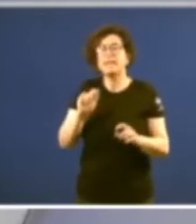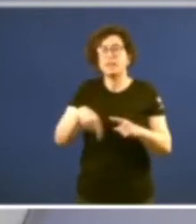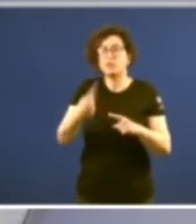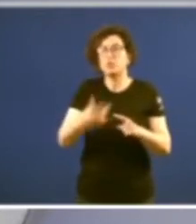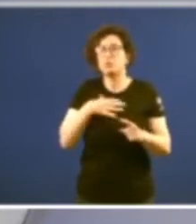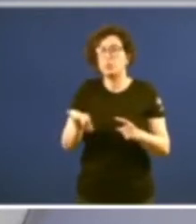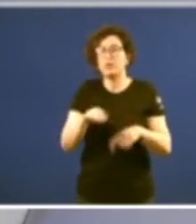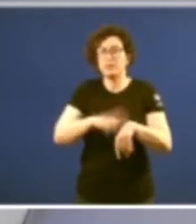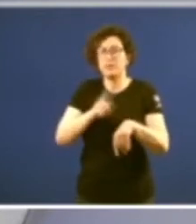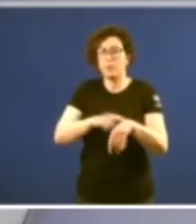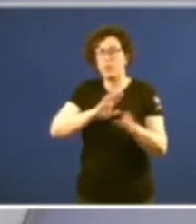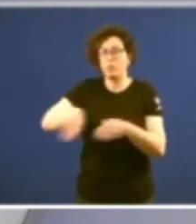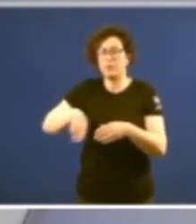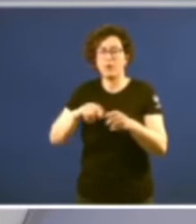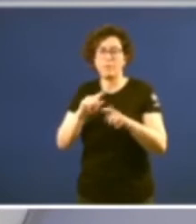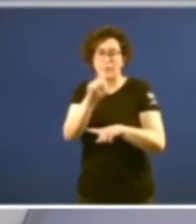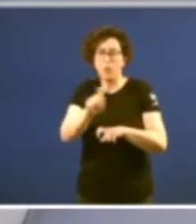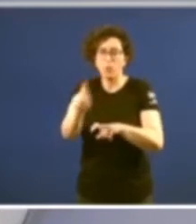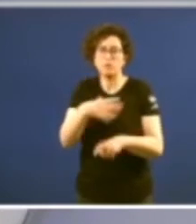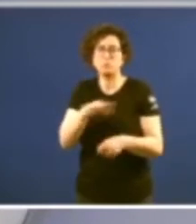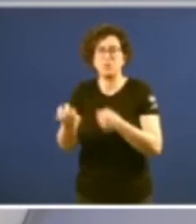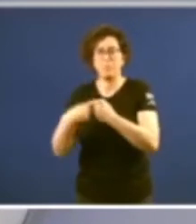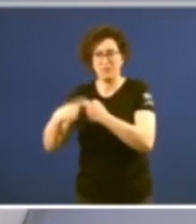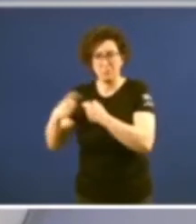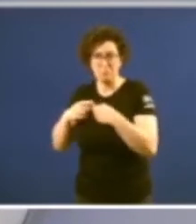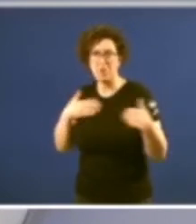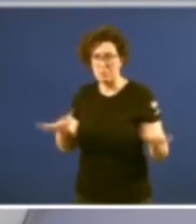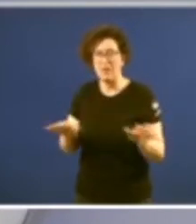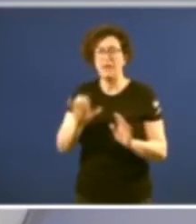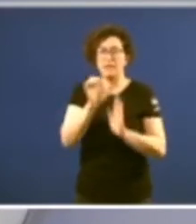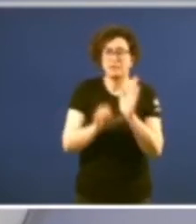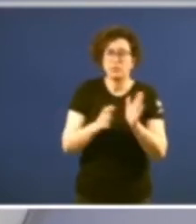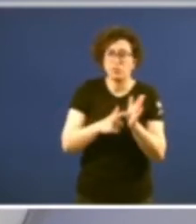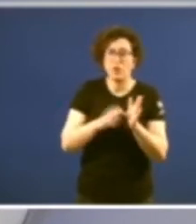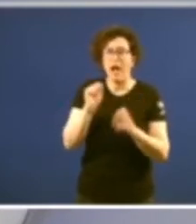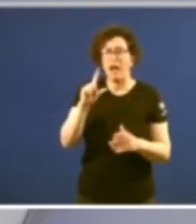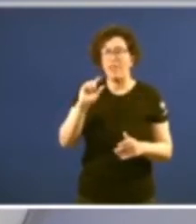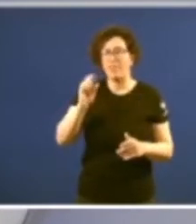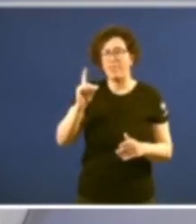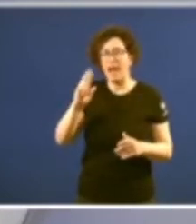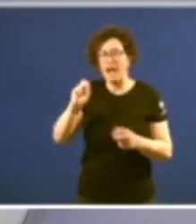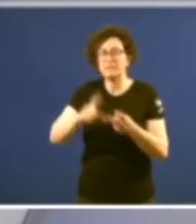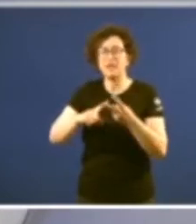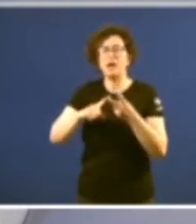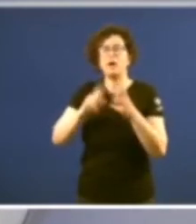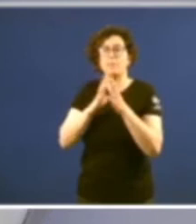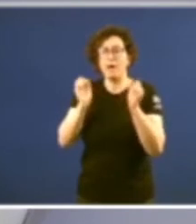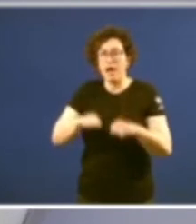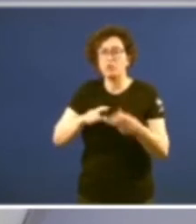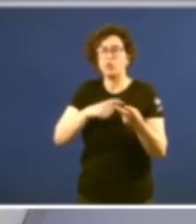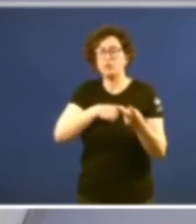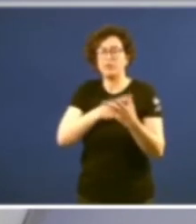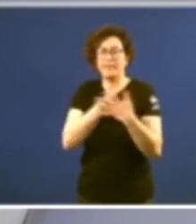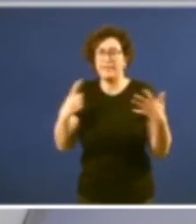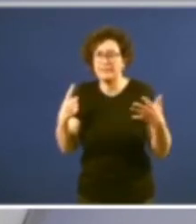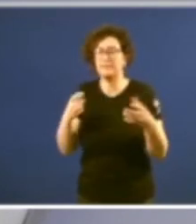coloquio con preguntas na que poderedes participar do estatuto do estatuto o estatuto coxo do pacto do hostal da comisión dos dezaseis